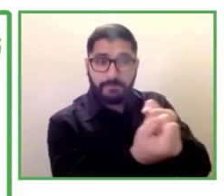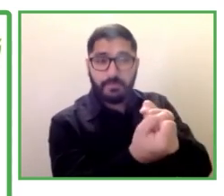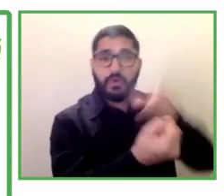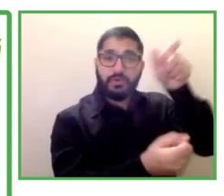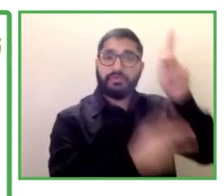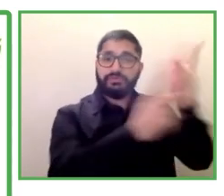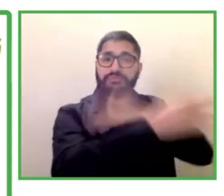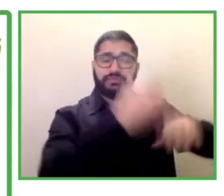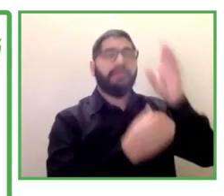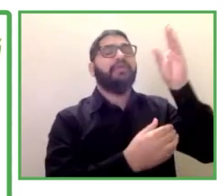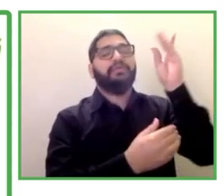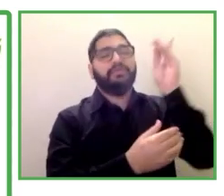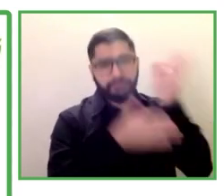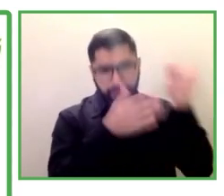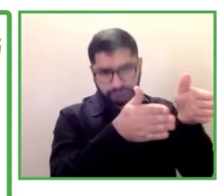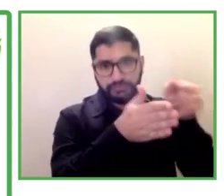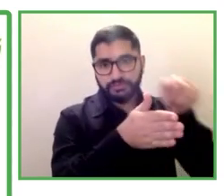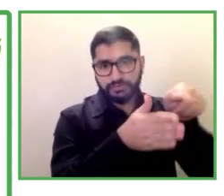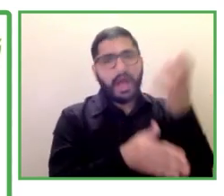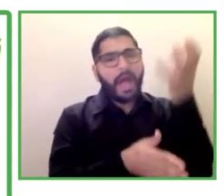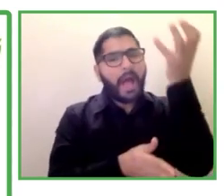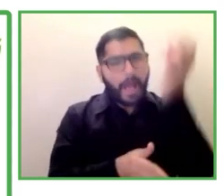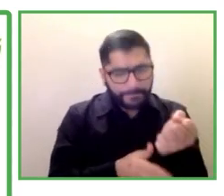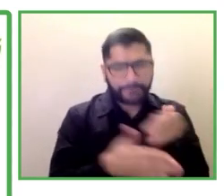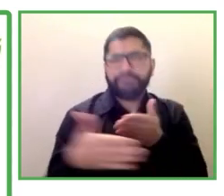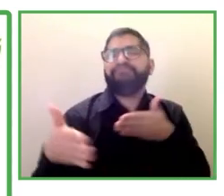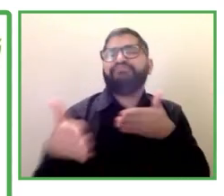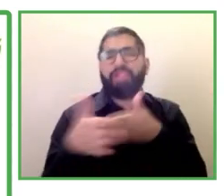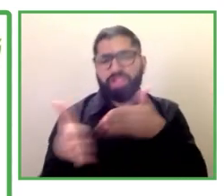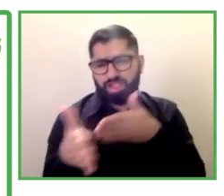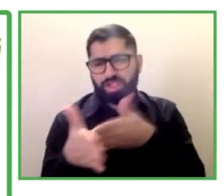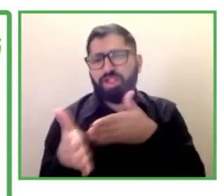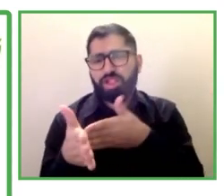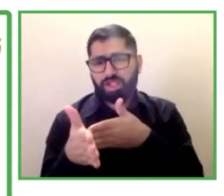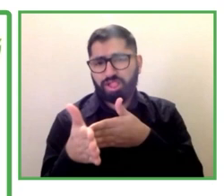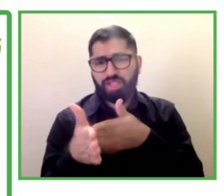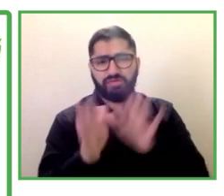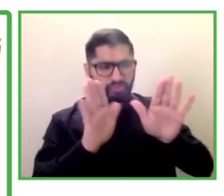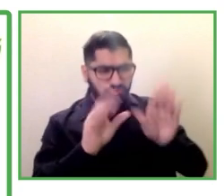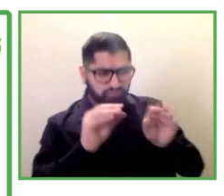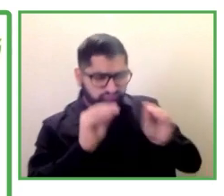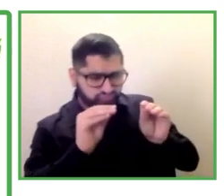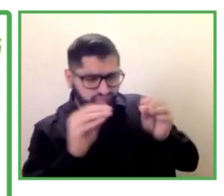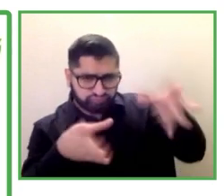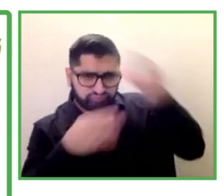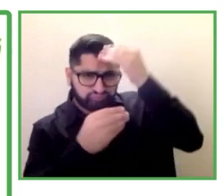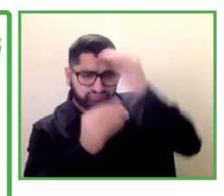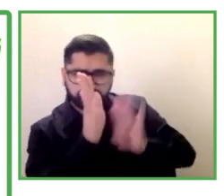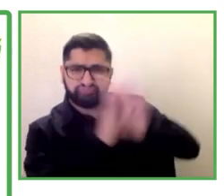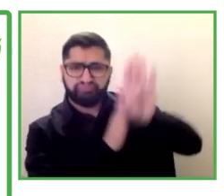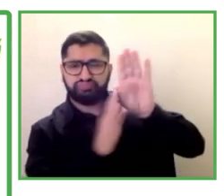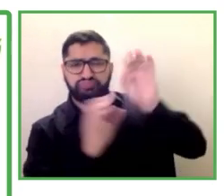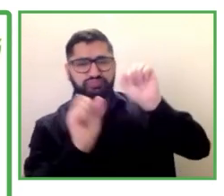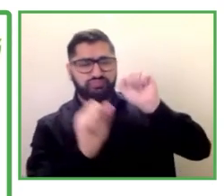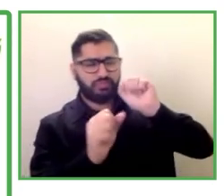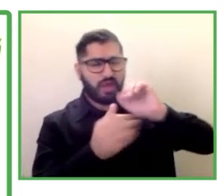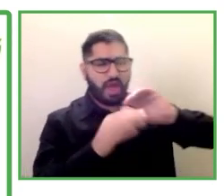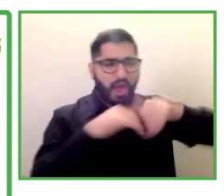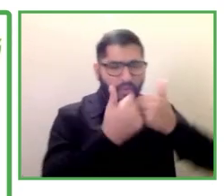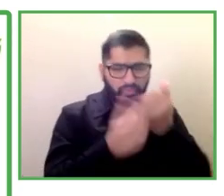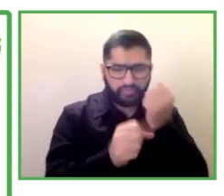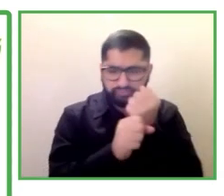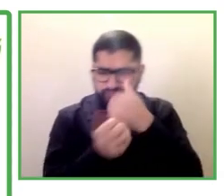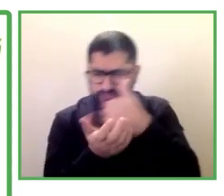en su formación. Y por tanto, una de las mejores estrategias para promover su inserción laboral es proporcionarles